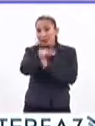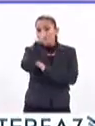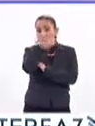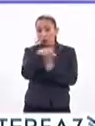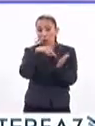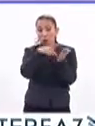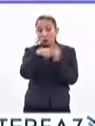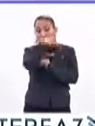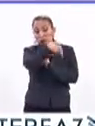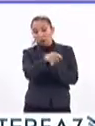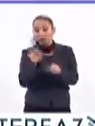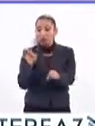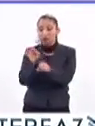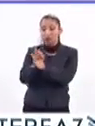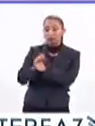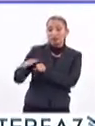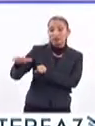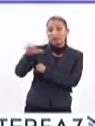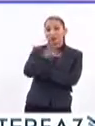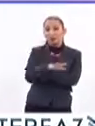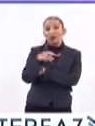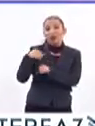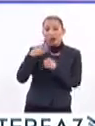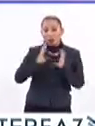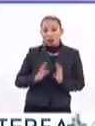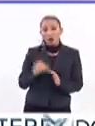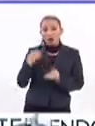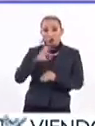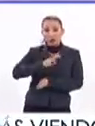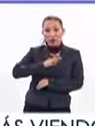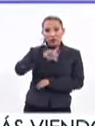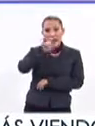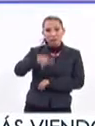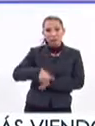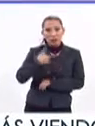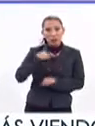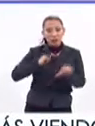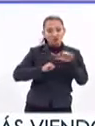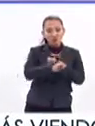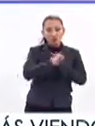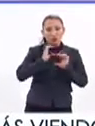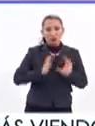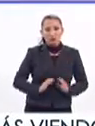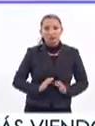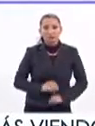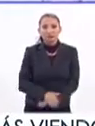un proyecto que protege al organismo contra las infecciones después de un trasplante.